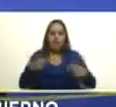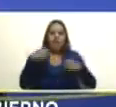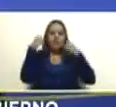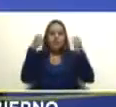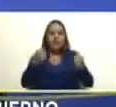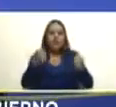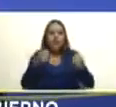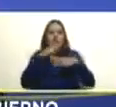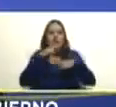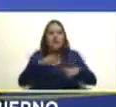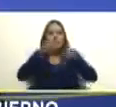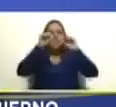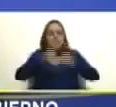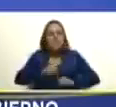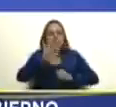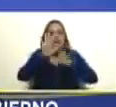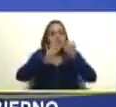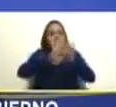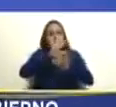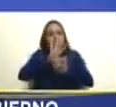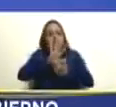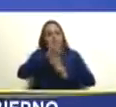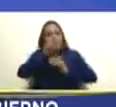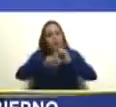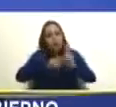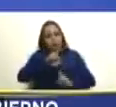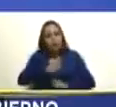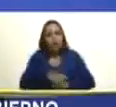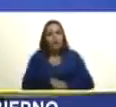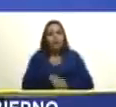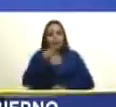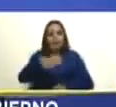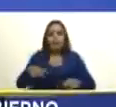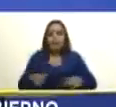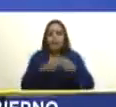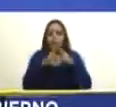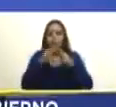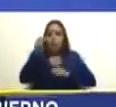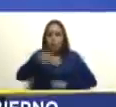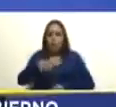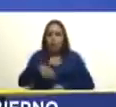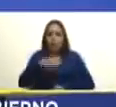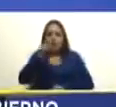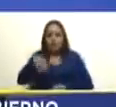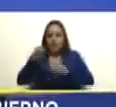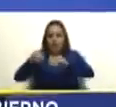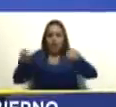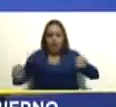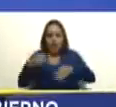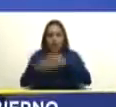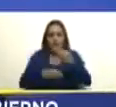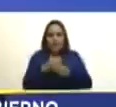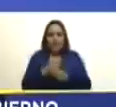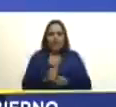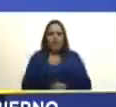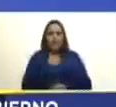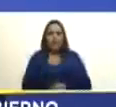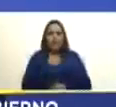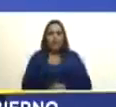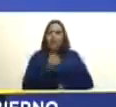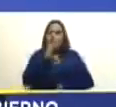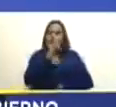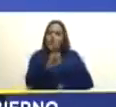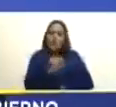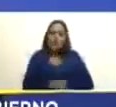opción del sí en las 5 preguntas este encuentro de hoy y las acciones que usted está anunciando señalan por